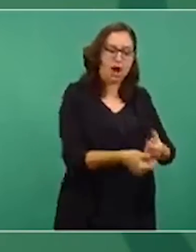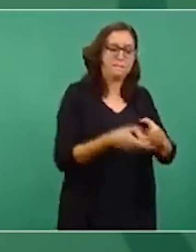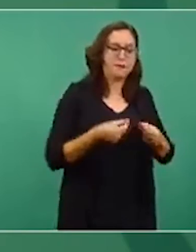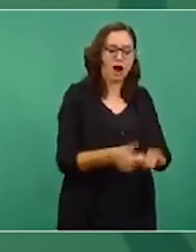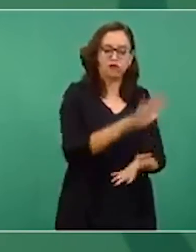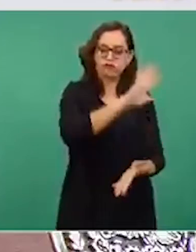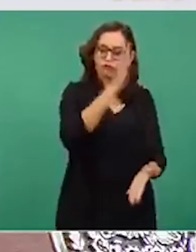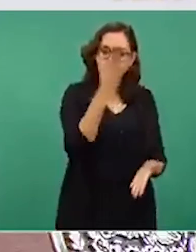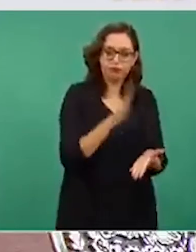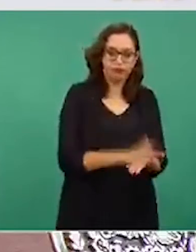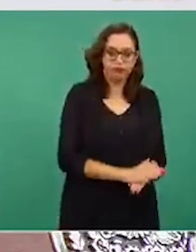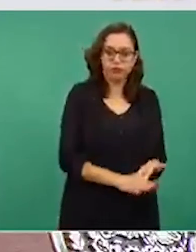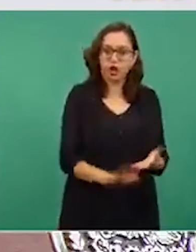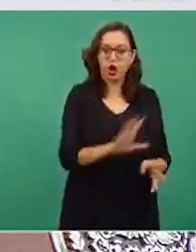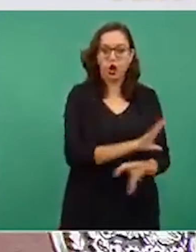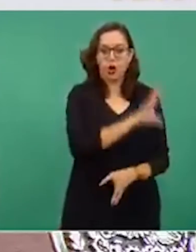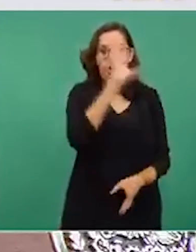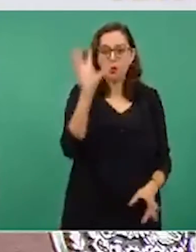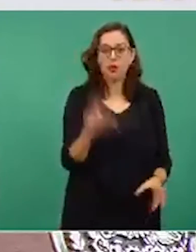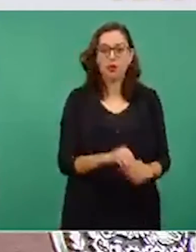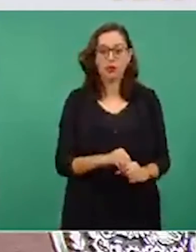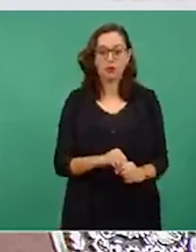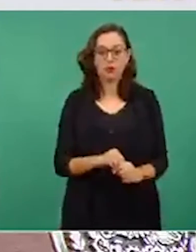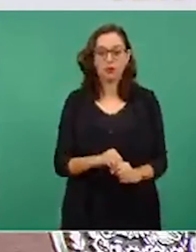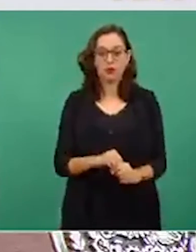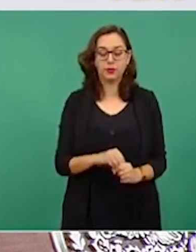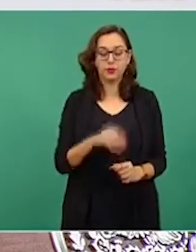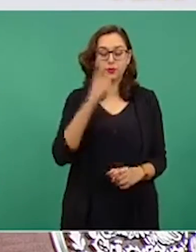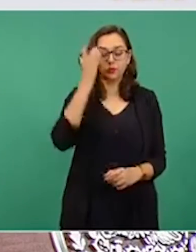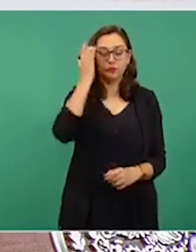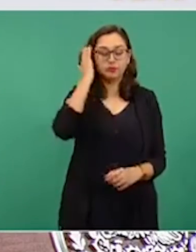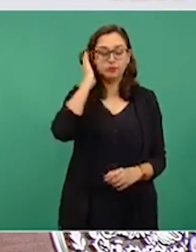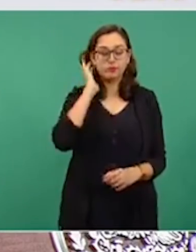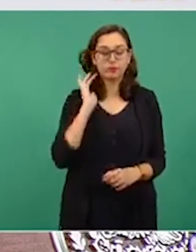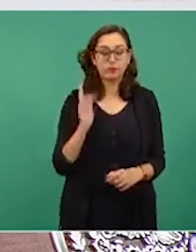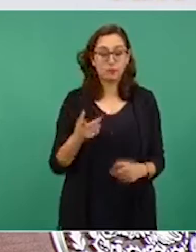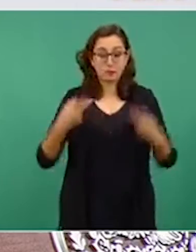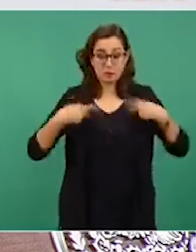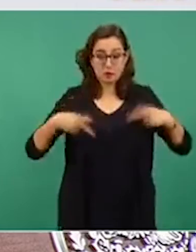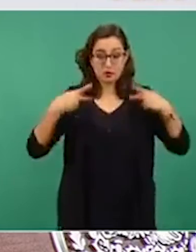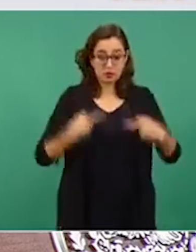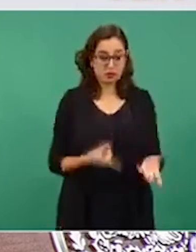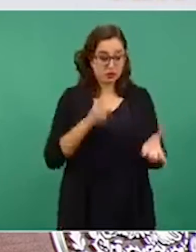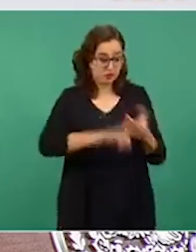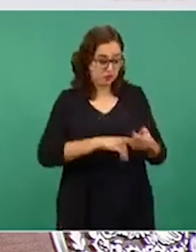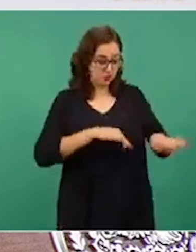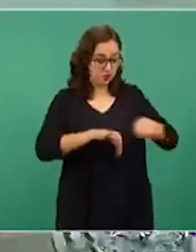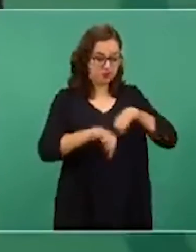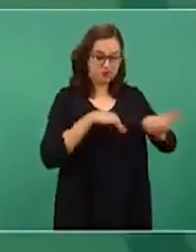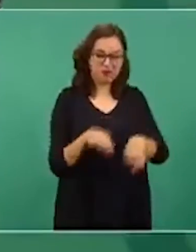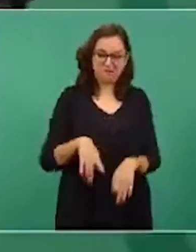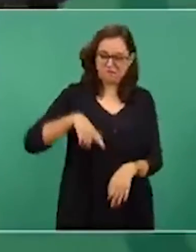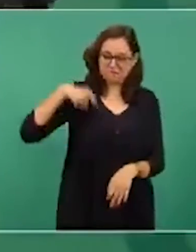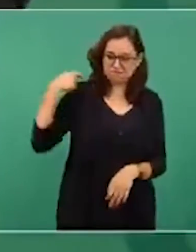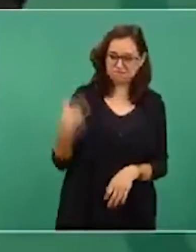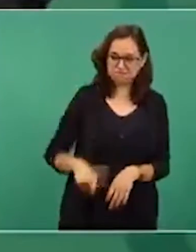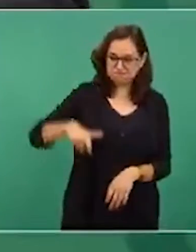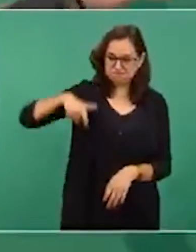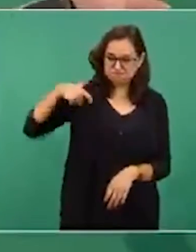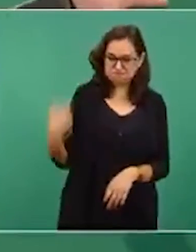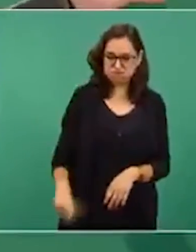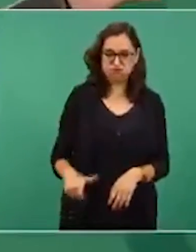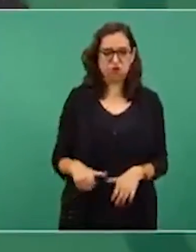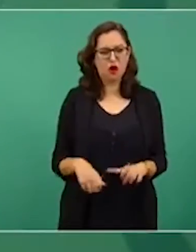con sueldos elevadísimos se creaban con estas